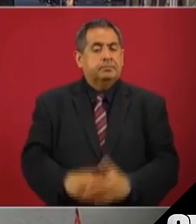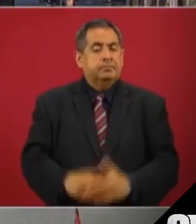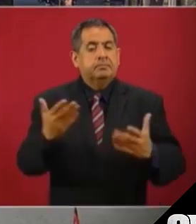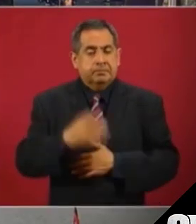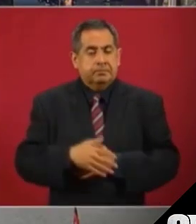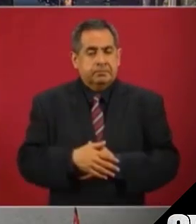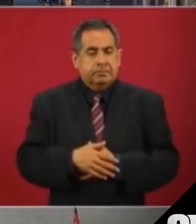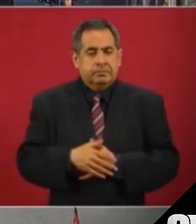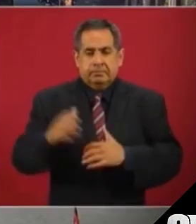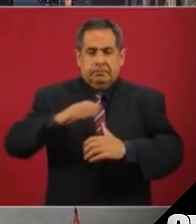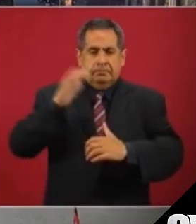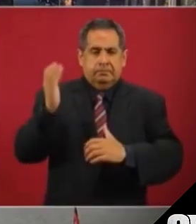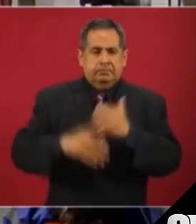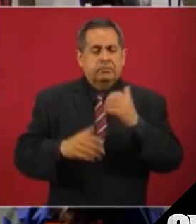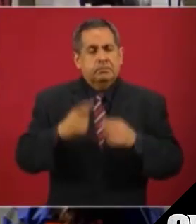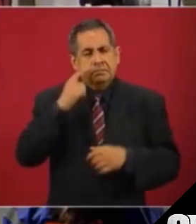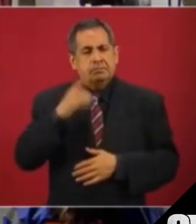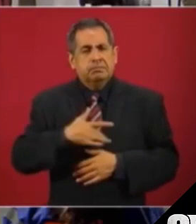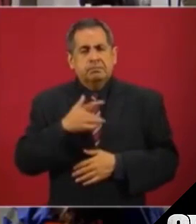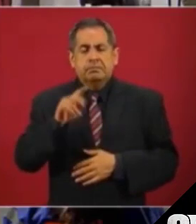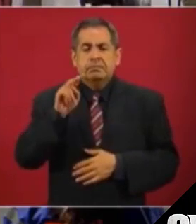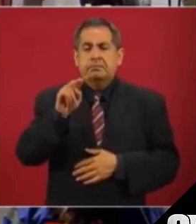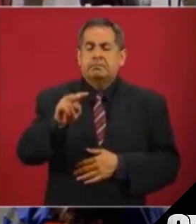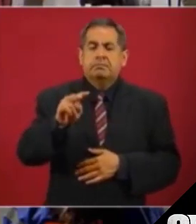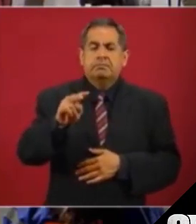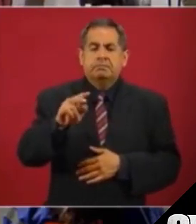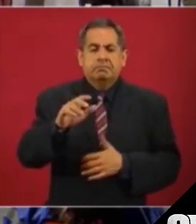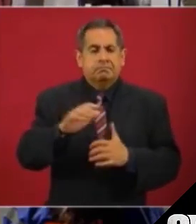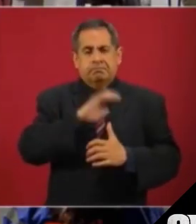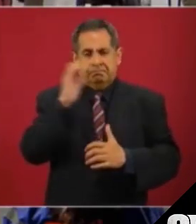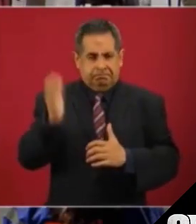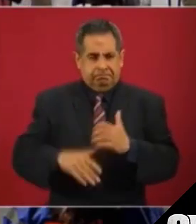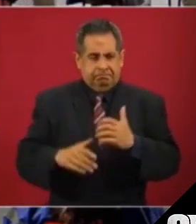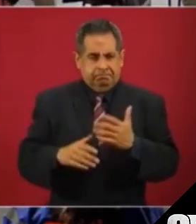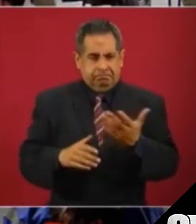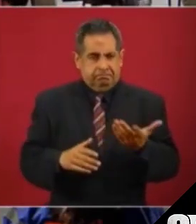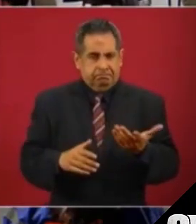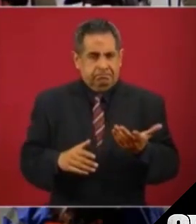vamos a concluir. ¿Qué les parece para finalizar?